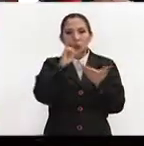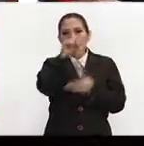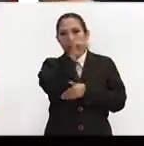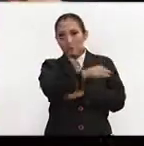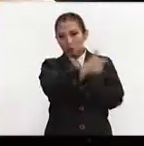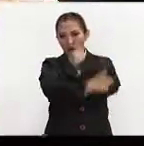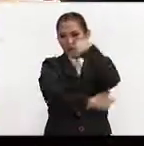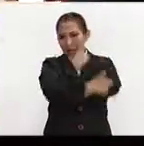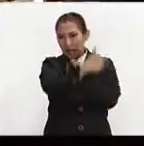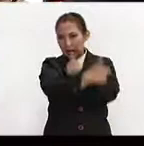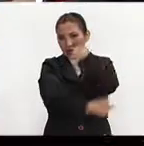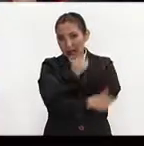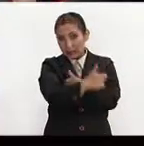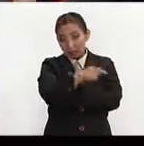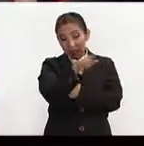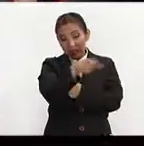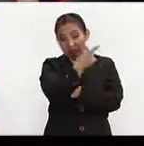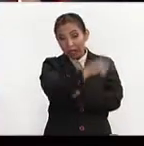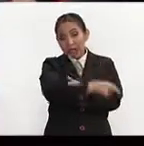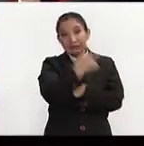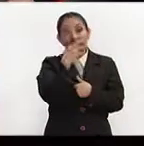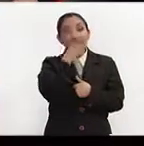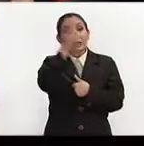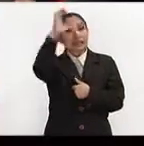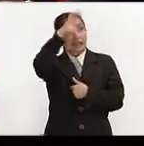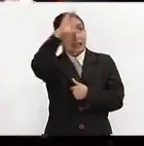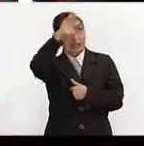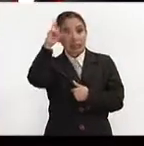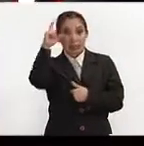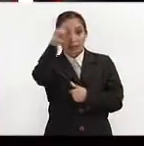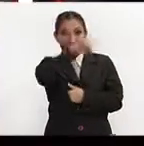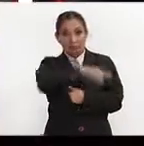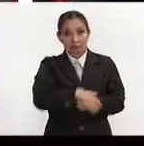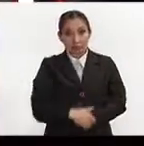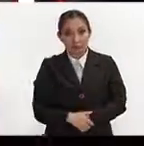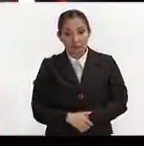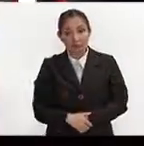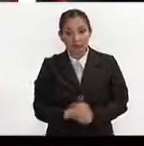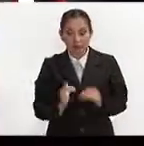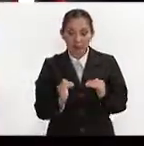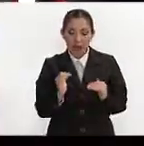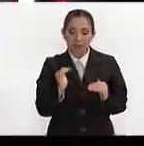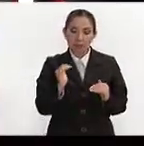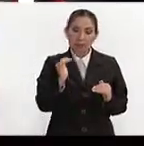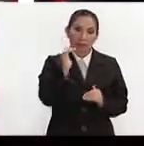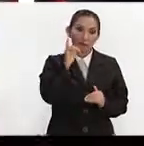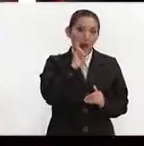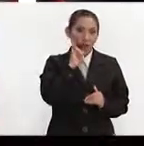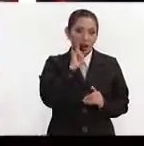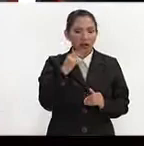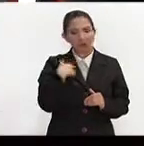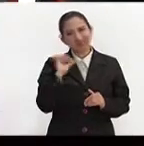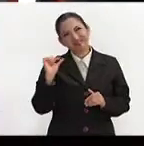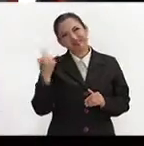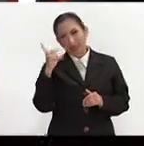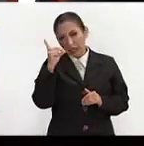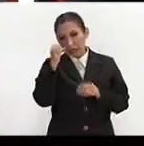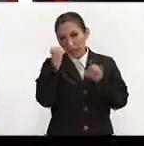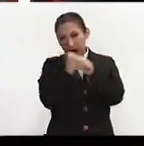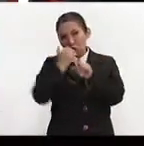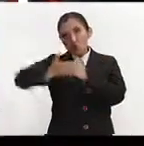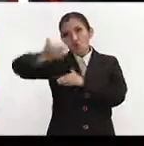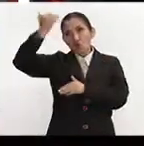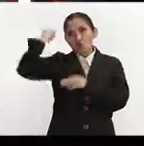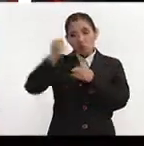en este tipo de carreras que implican las llamadas ciencias duras? Así es. Creciendo, creciendo. Si bien hace 30 años